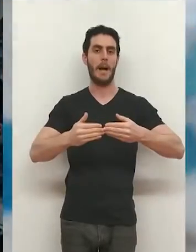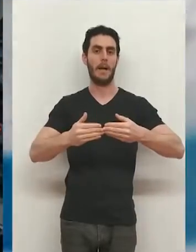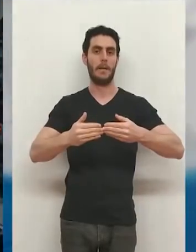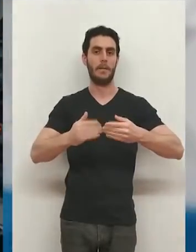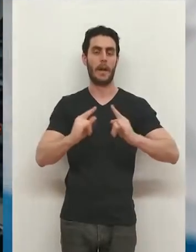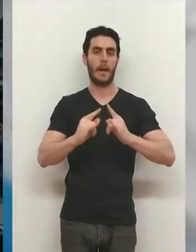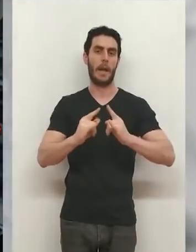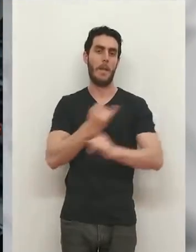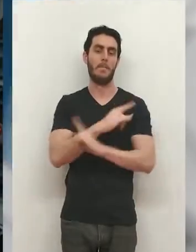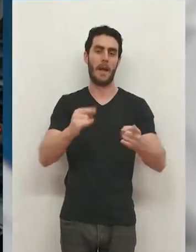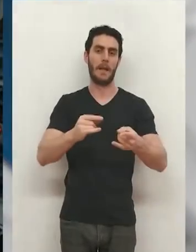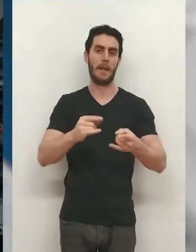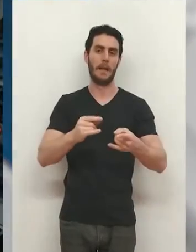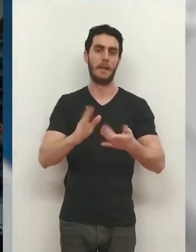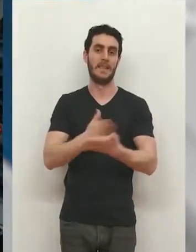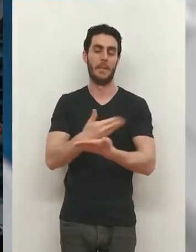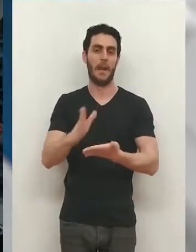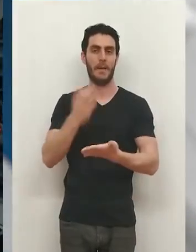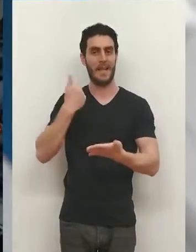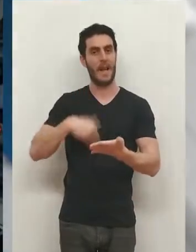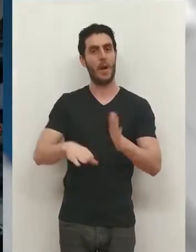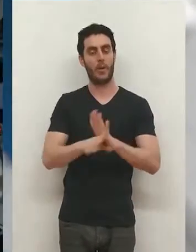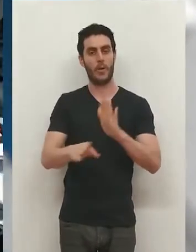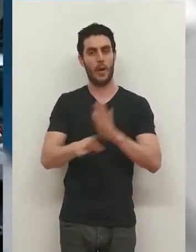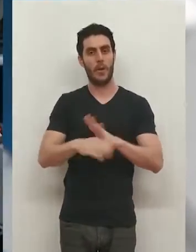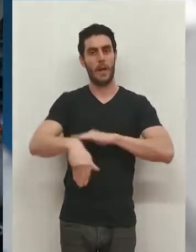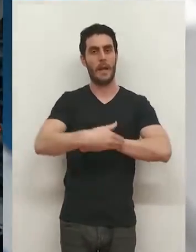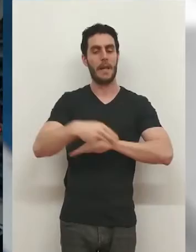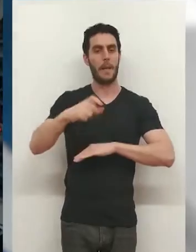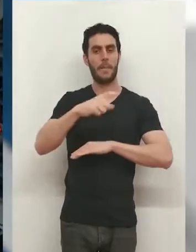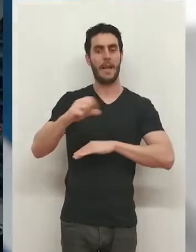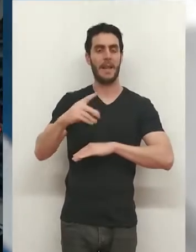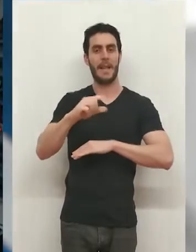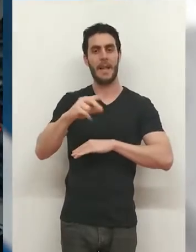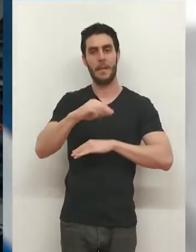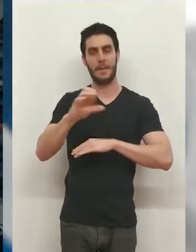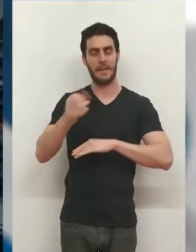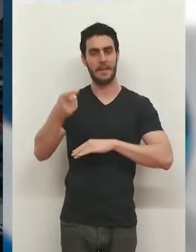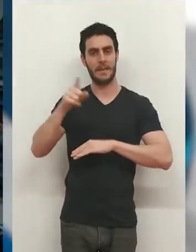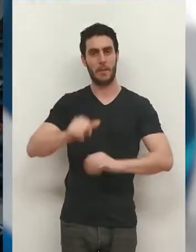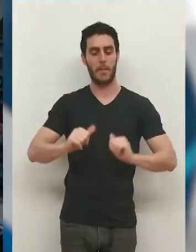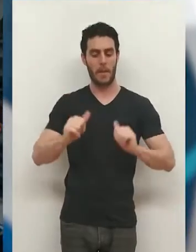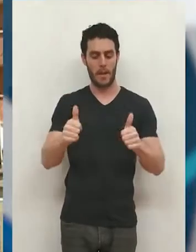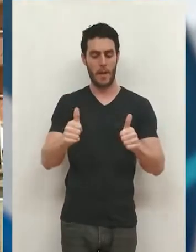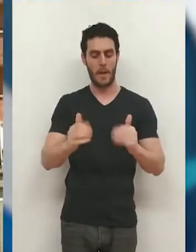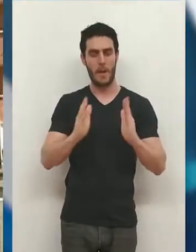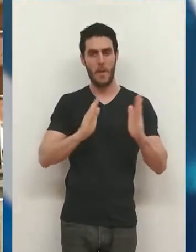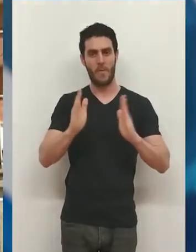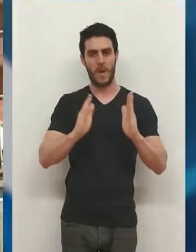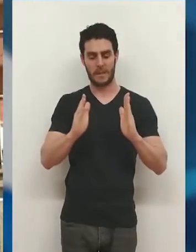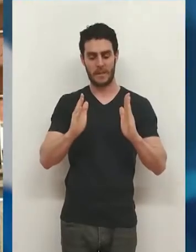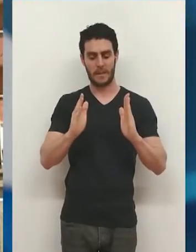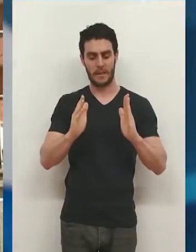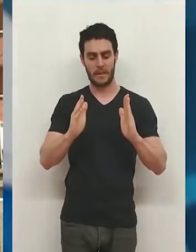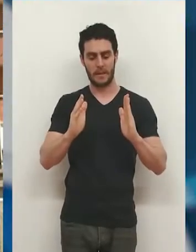separaba el parque. Y, bueno, van continuando en la calle Miguel de Libes y luego también ha empezado la